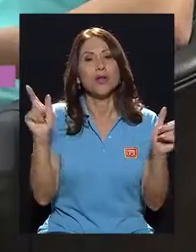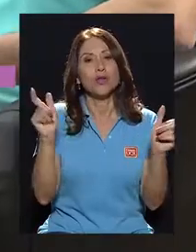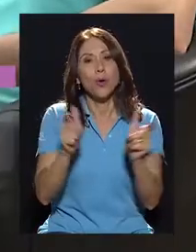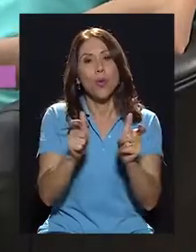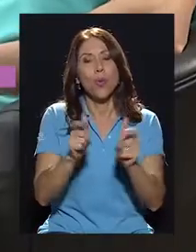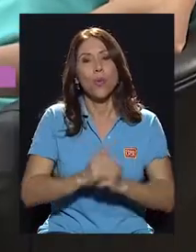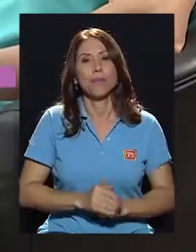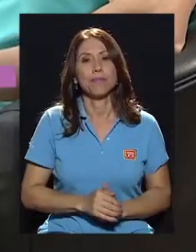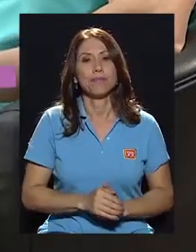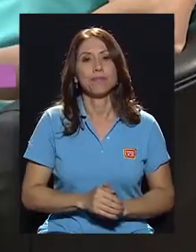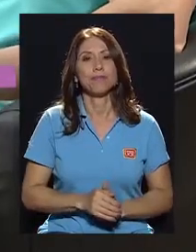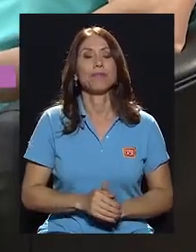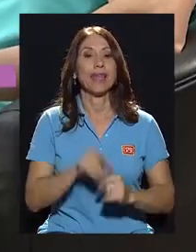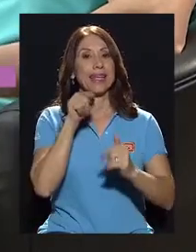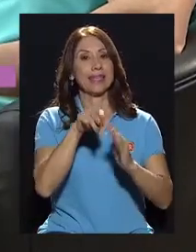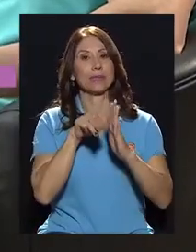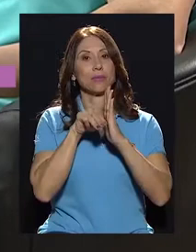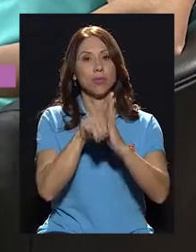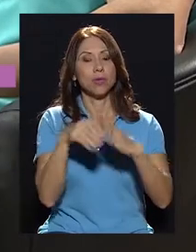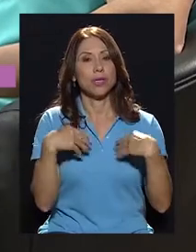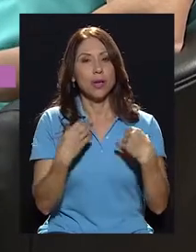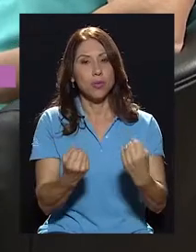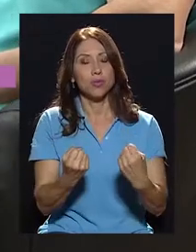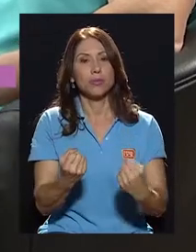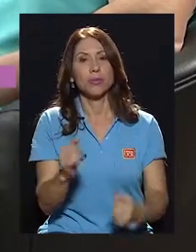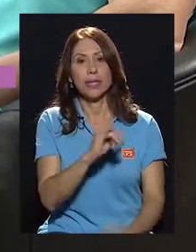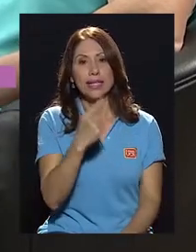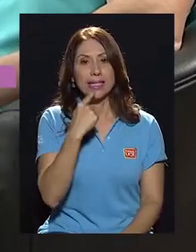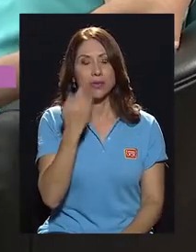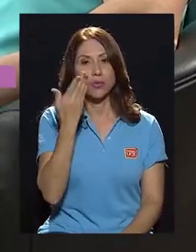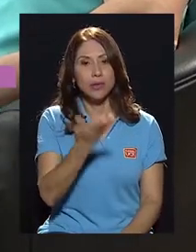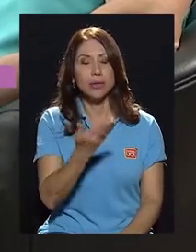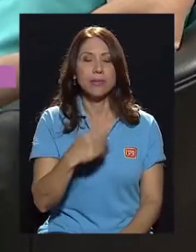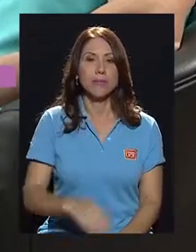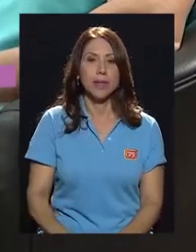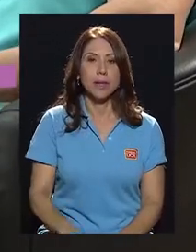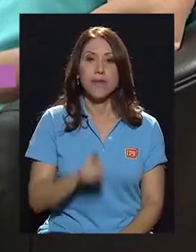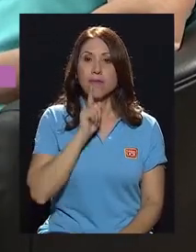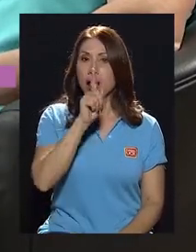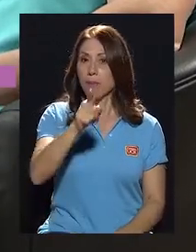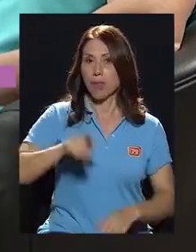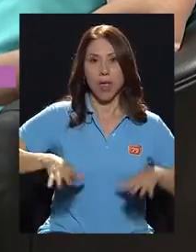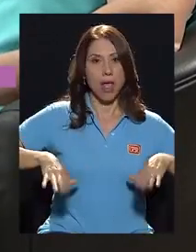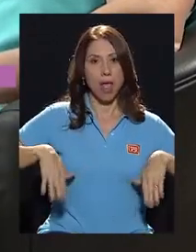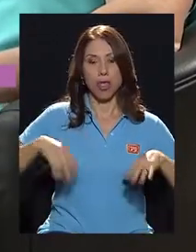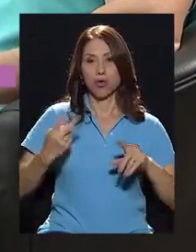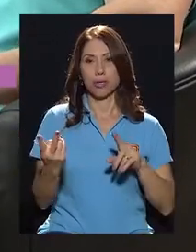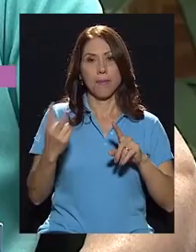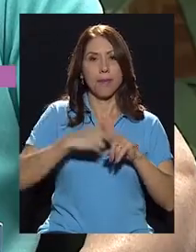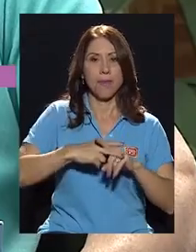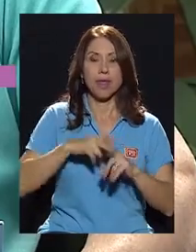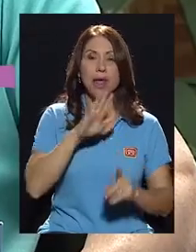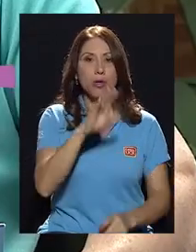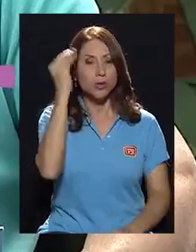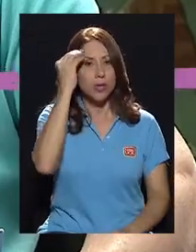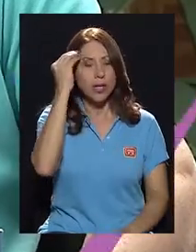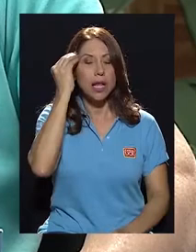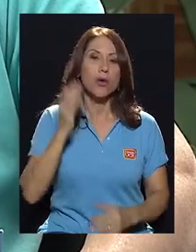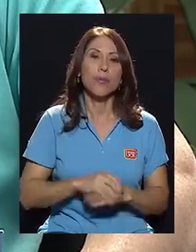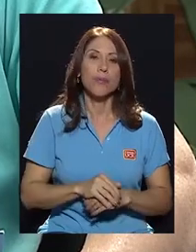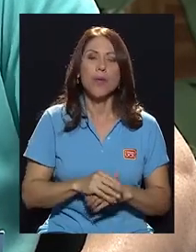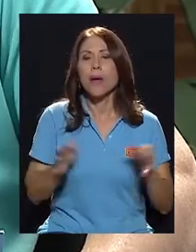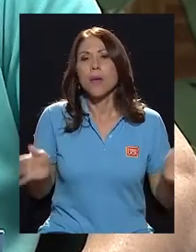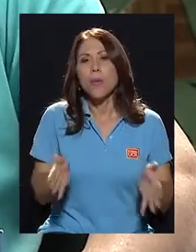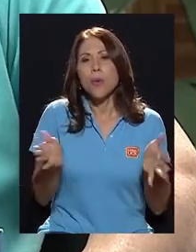este modelo de salud, que como usted indica, realmente no se ha implementado a su criterio, ¿qué papel jugaría la